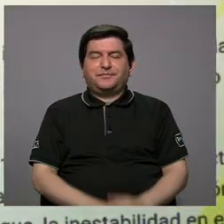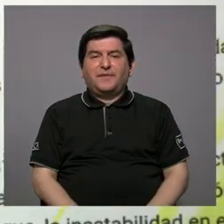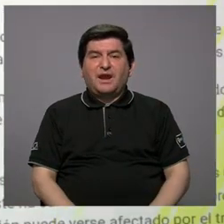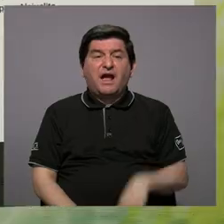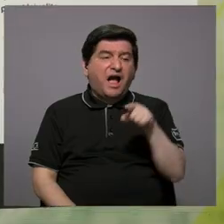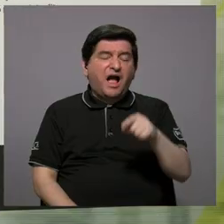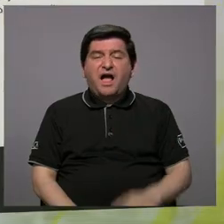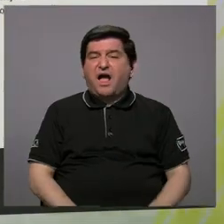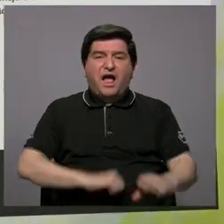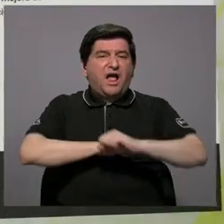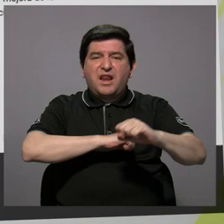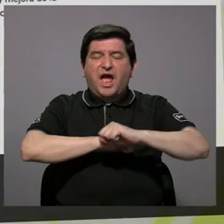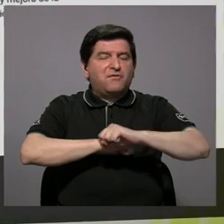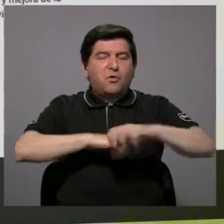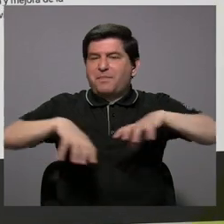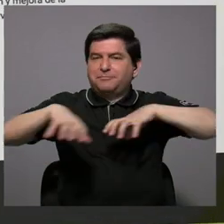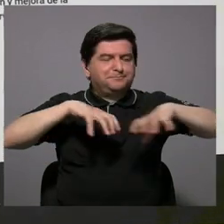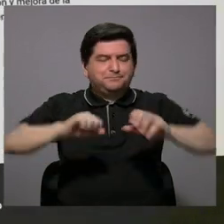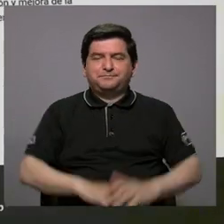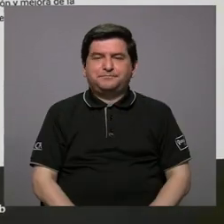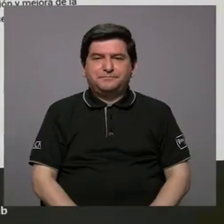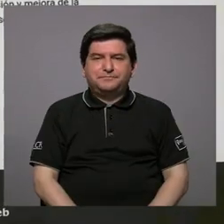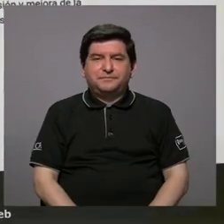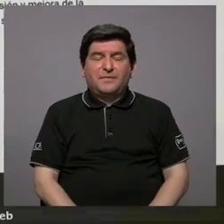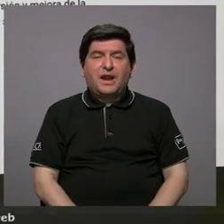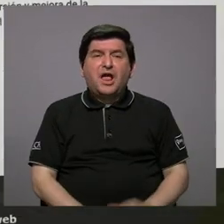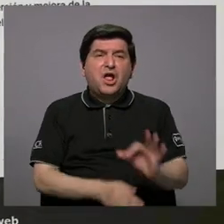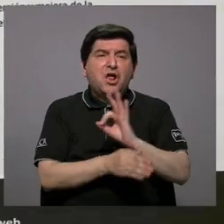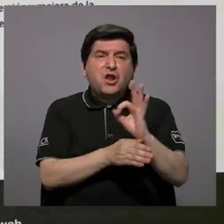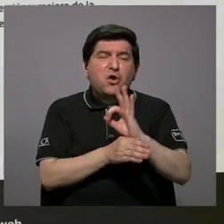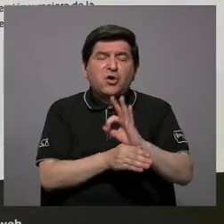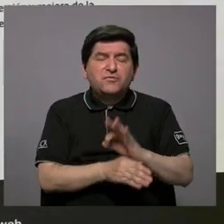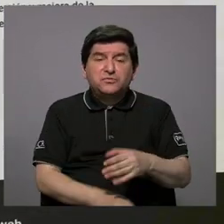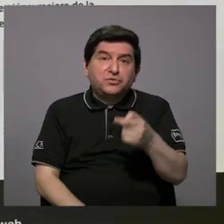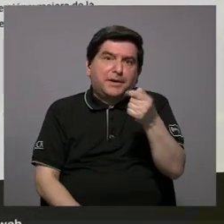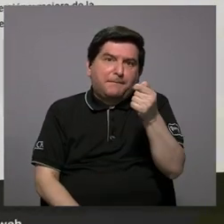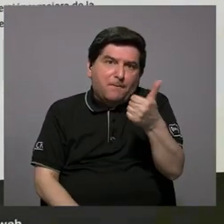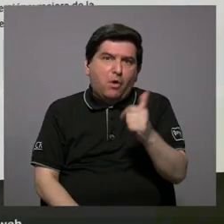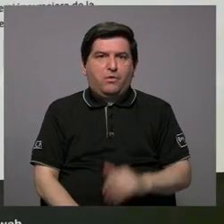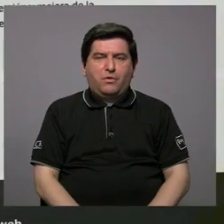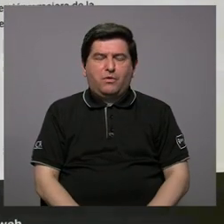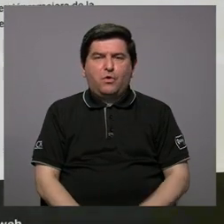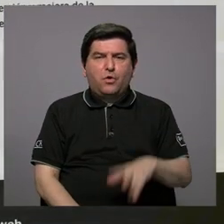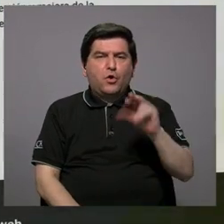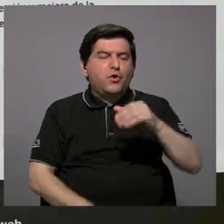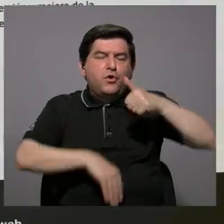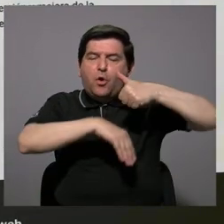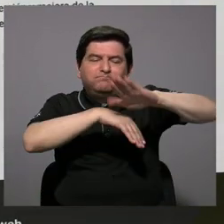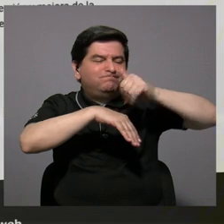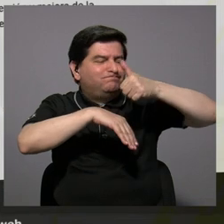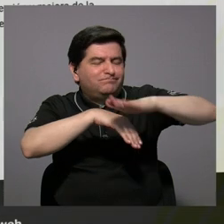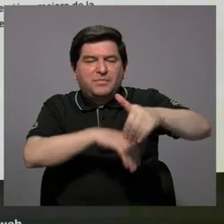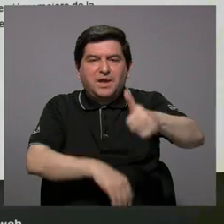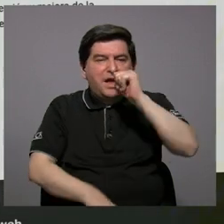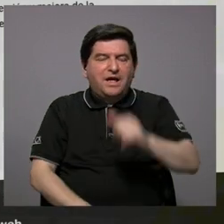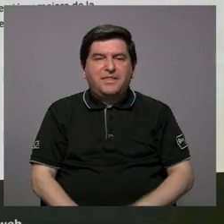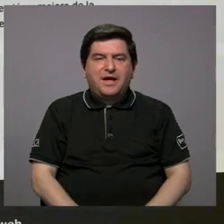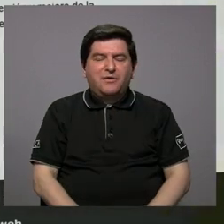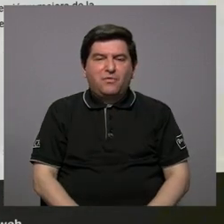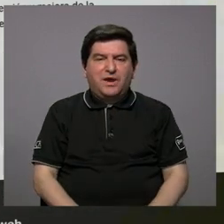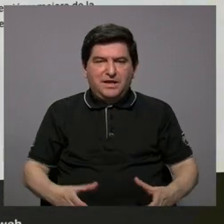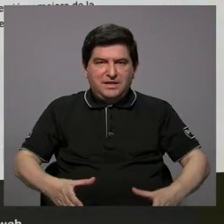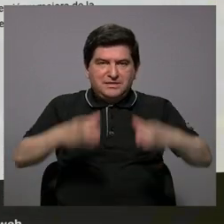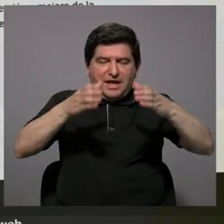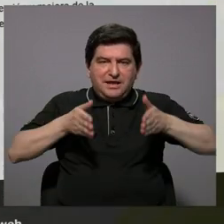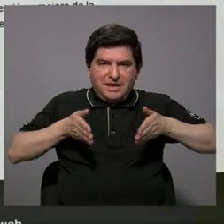bomba no se activa. Lo poco que dicen que le funciona a la bomba no se activa entonces no genera inyección de agua del tanque de calle nueva